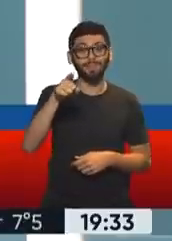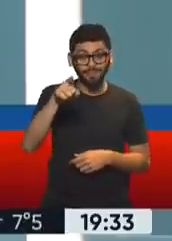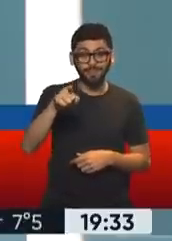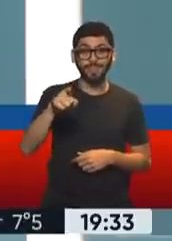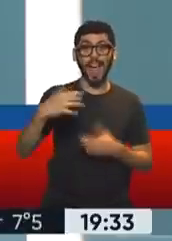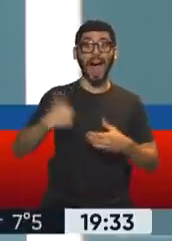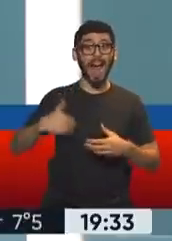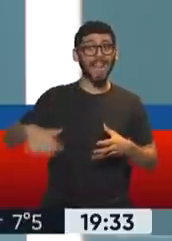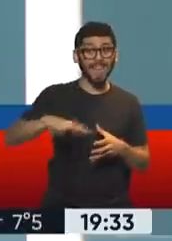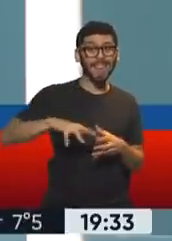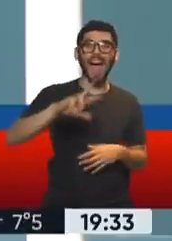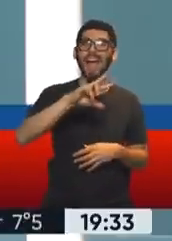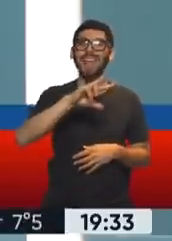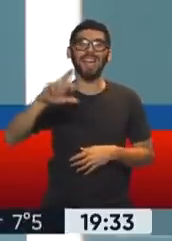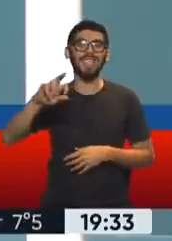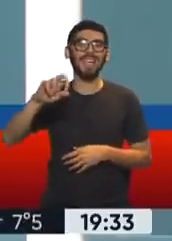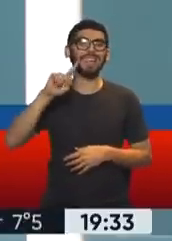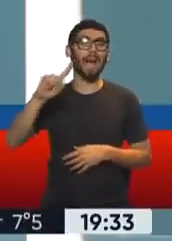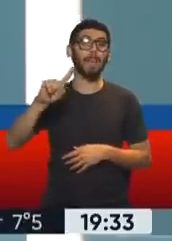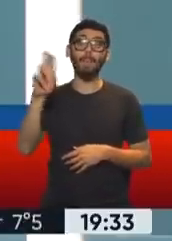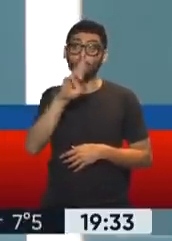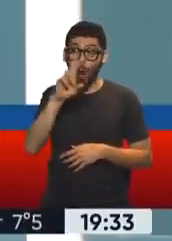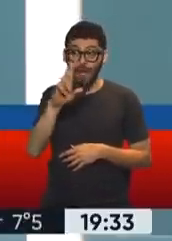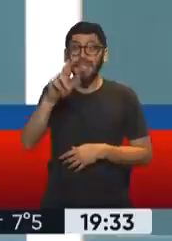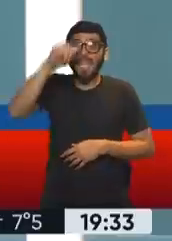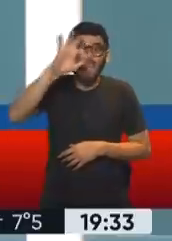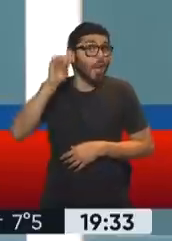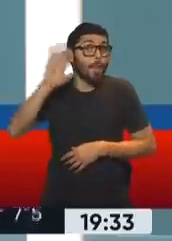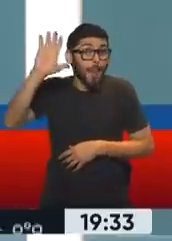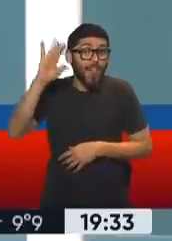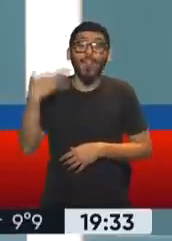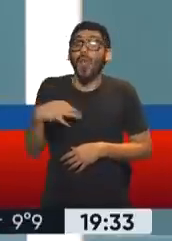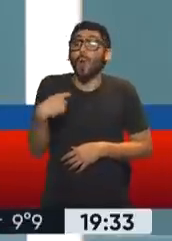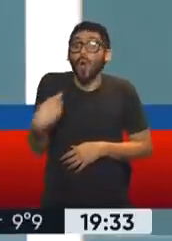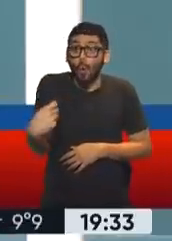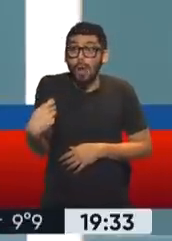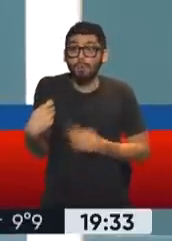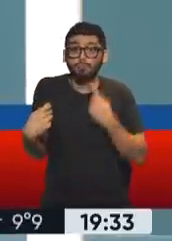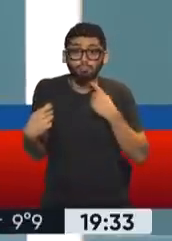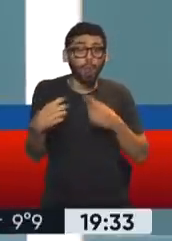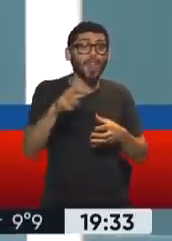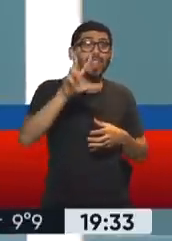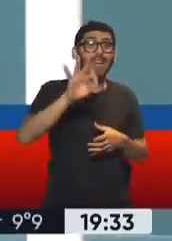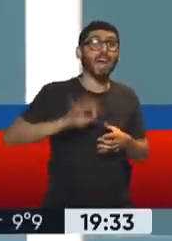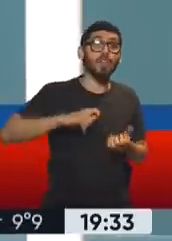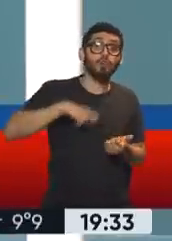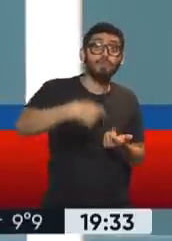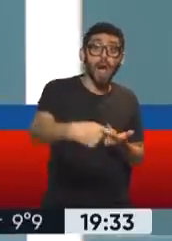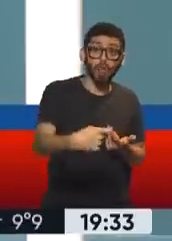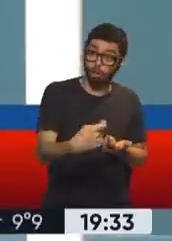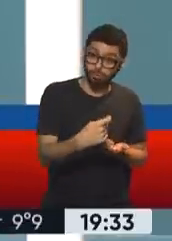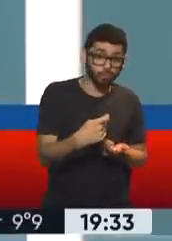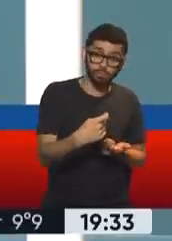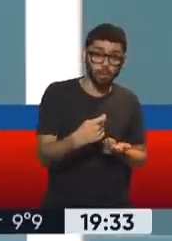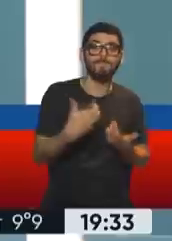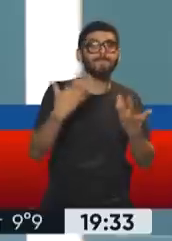.000 mujeres en la Argentina que se tendrían que jubilar porque tienen más de 60 años de edad, pero no tienen 30 años de aporte. Sí. Y vos sabés que esas mujeres, estamos